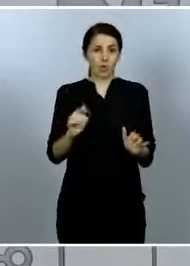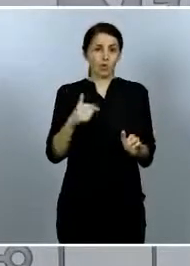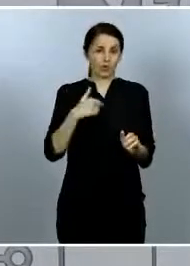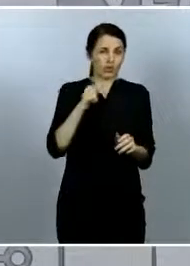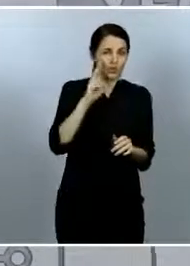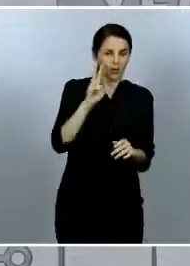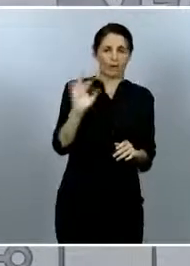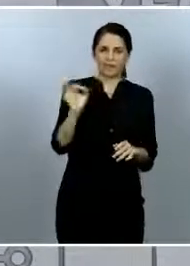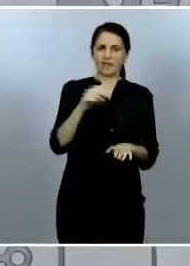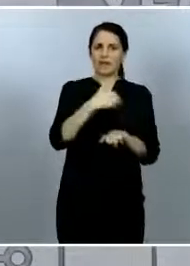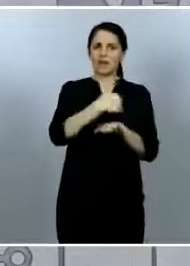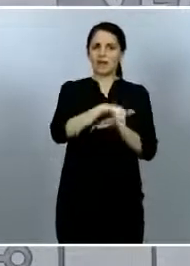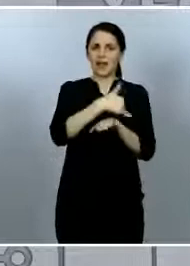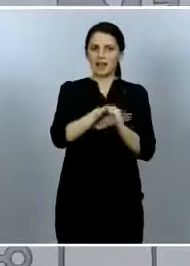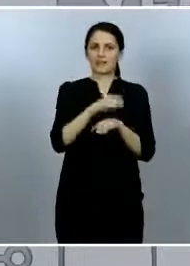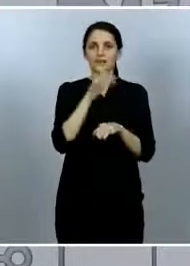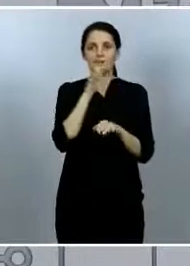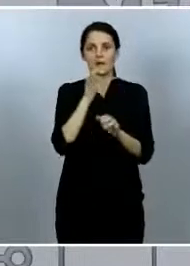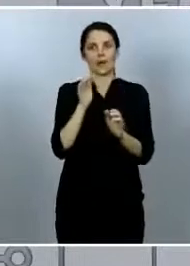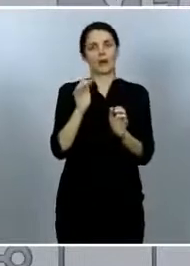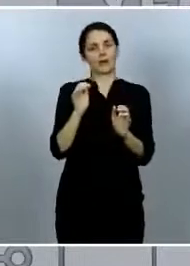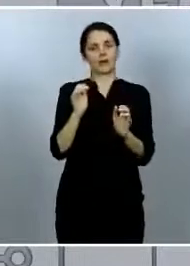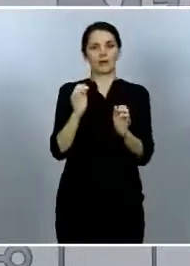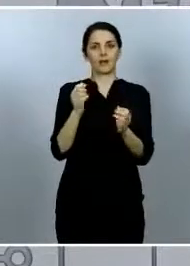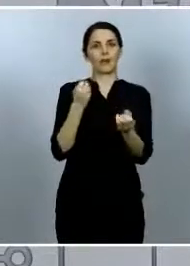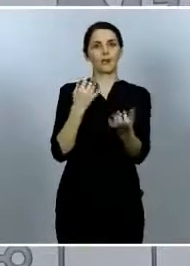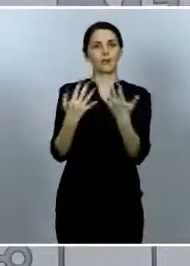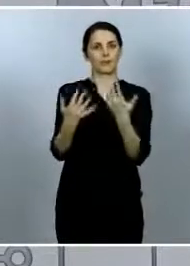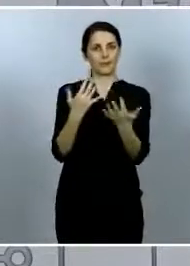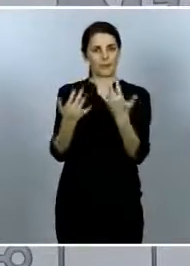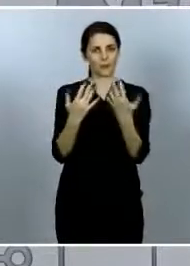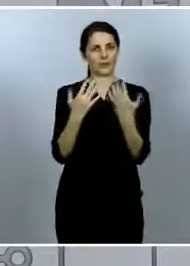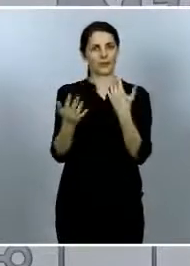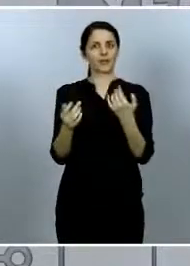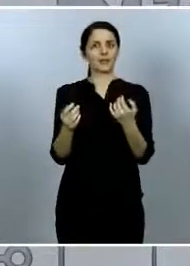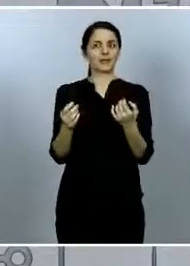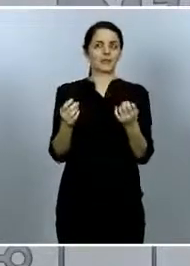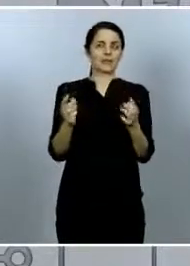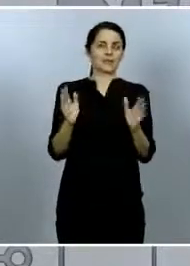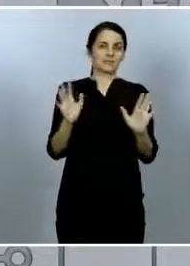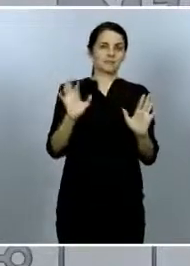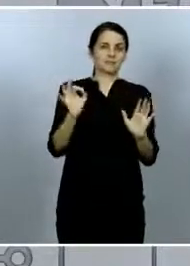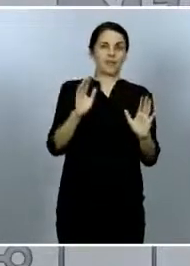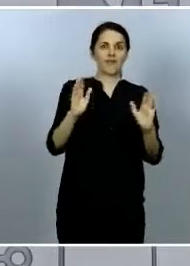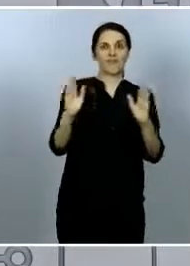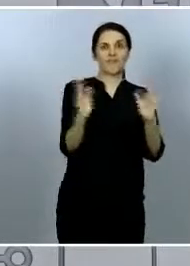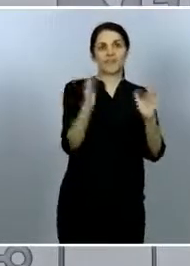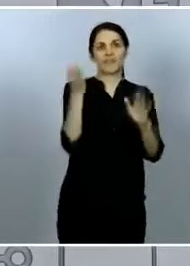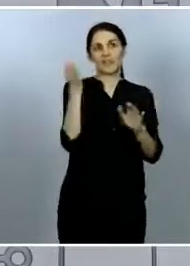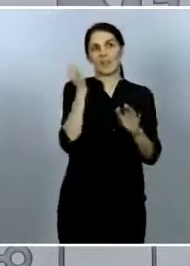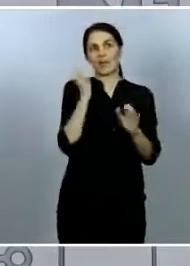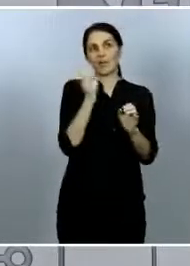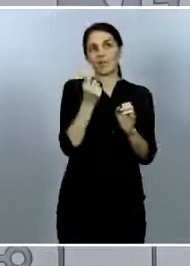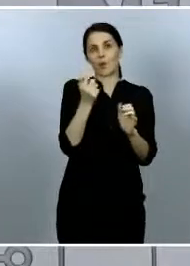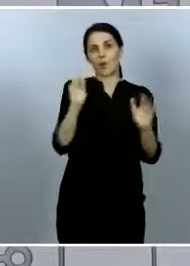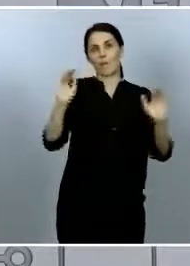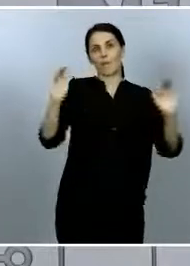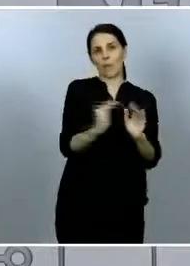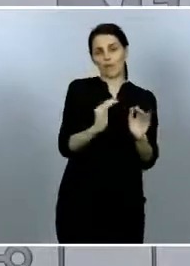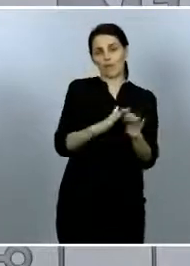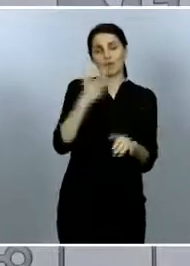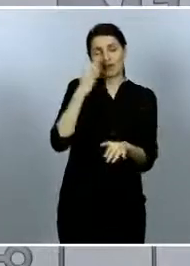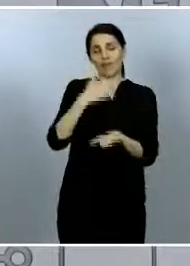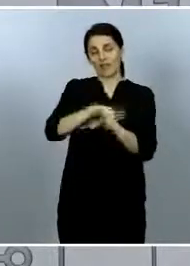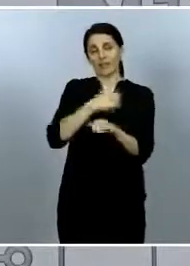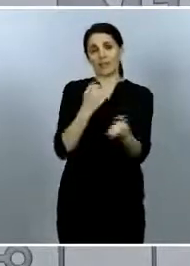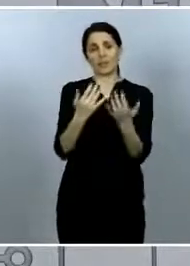calle para las fases en las que en algunas comunidades autónomas o en algunos sitios está. Sí que da esa sensación, pero al mismo tiempo también da la sensación